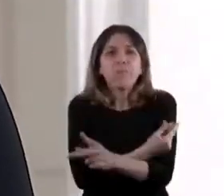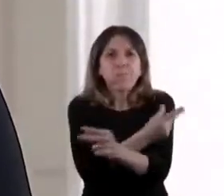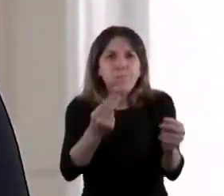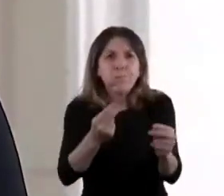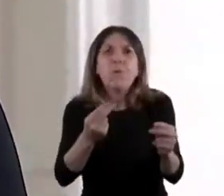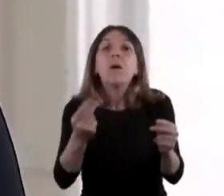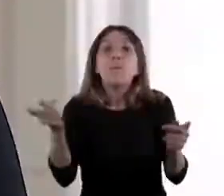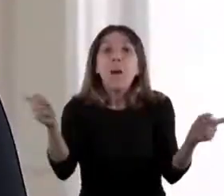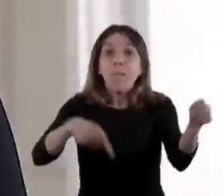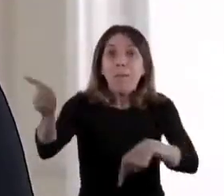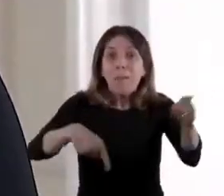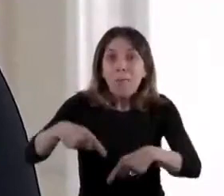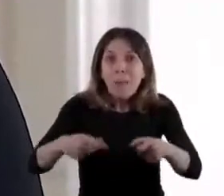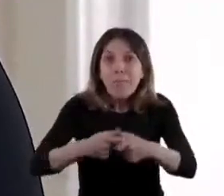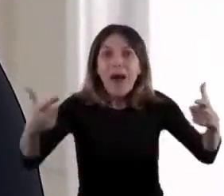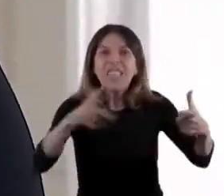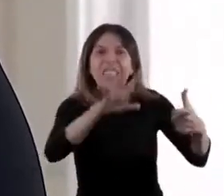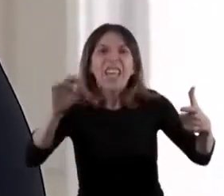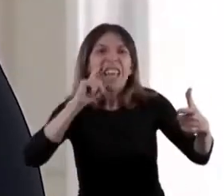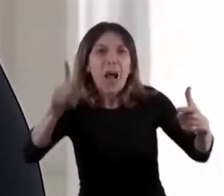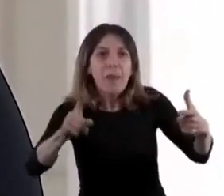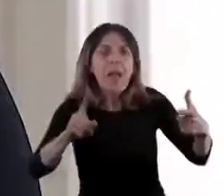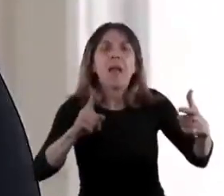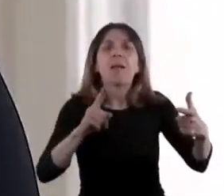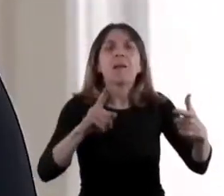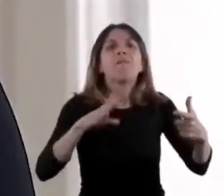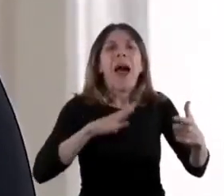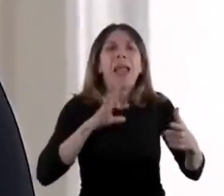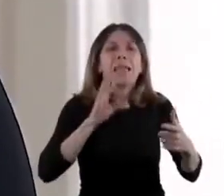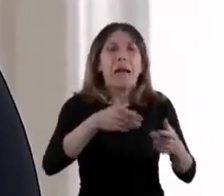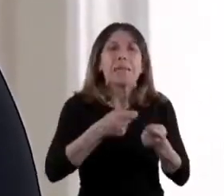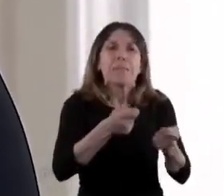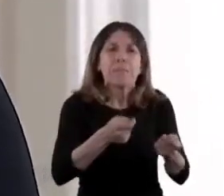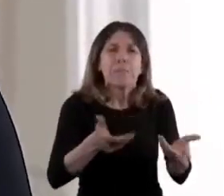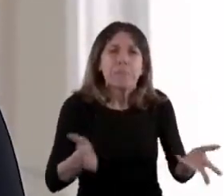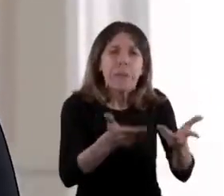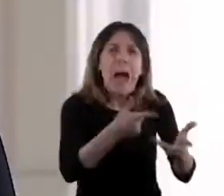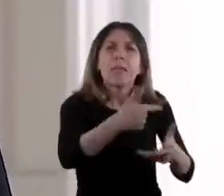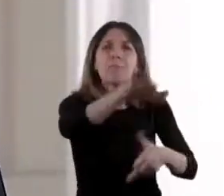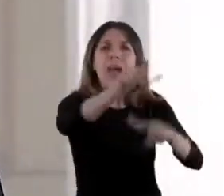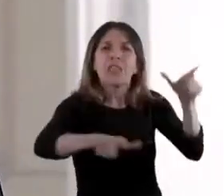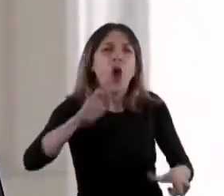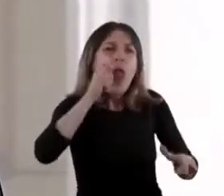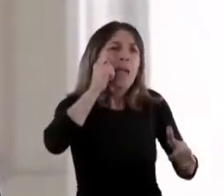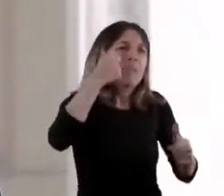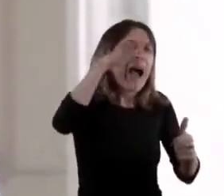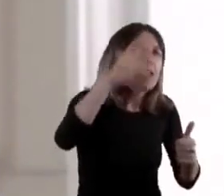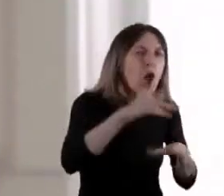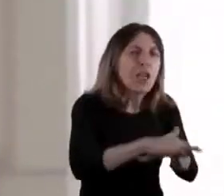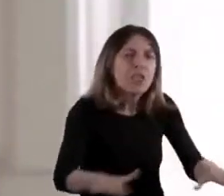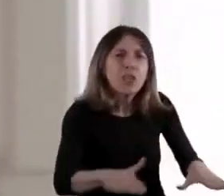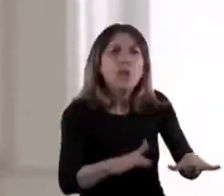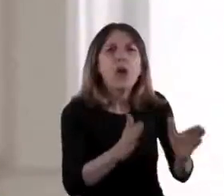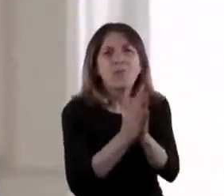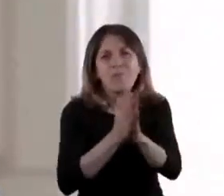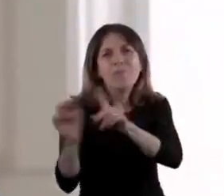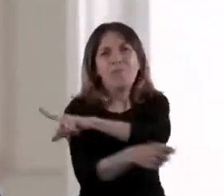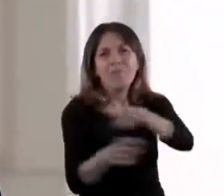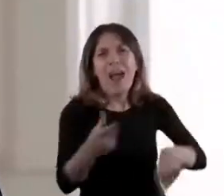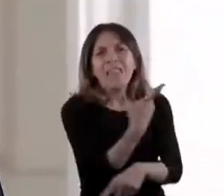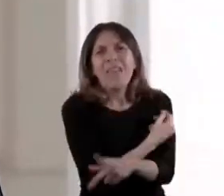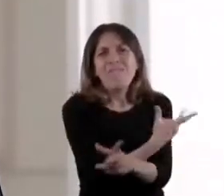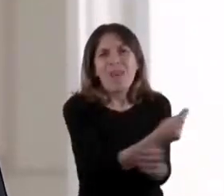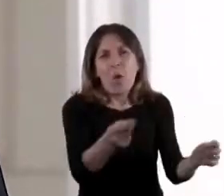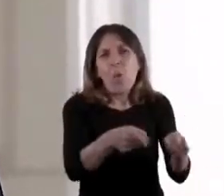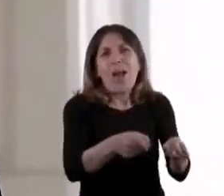necesitamos estimular ese segundo refuerzo en la población que tiene más riesgo y quien todavía no recibió el primer refuerzo de acercarse, están las vacunas y